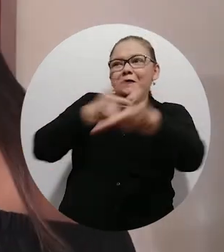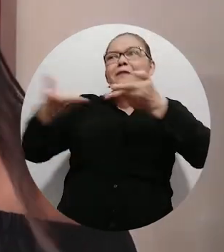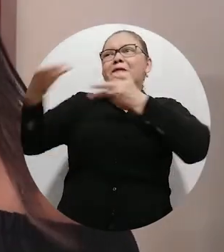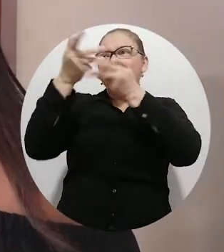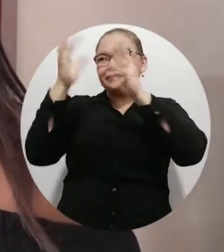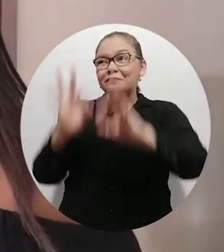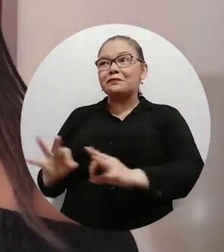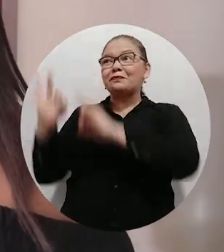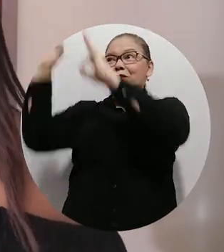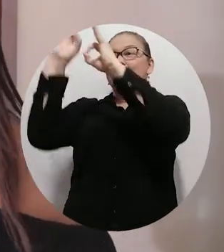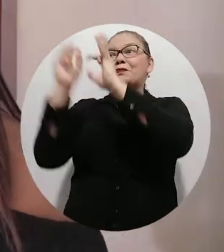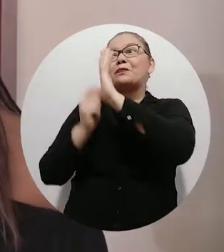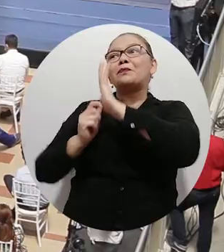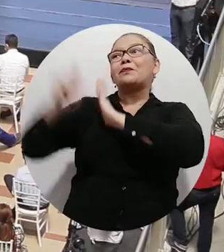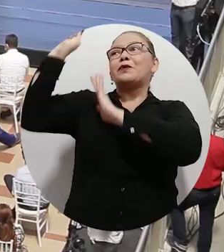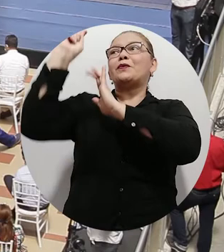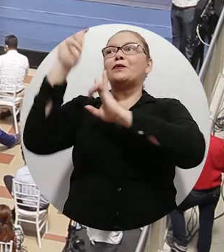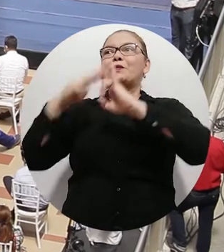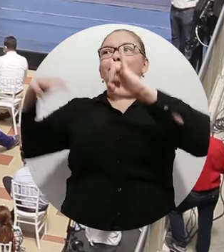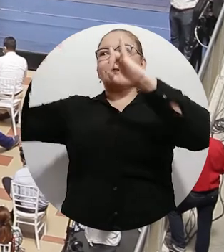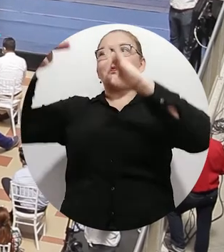acreditación de la Universidad del Magdalena.